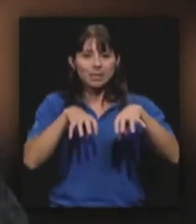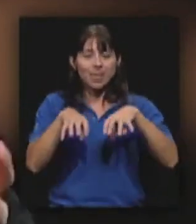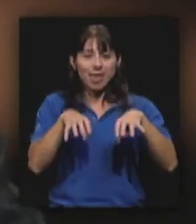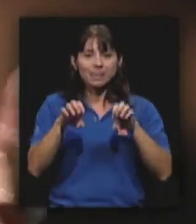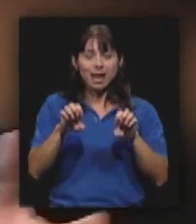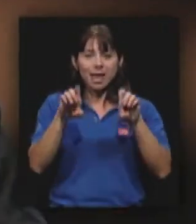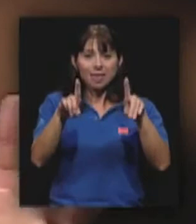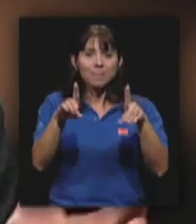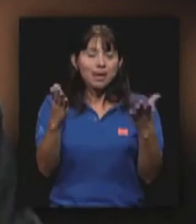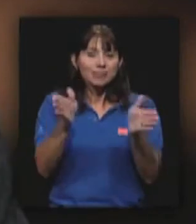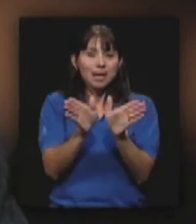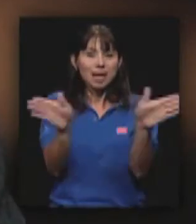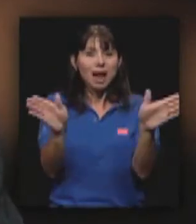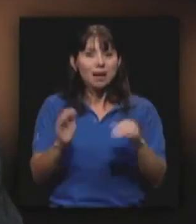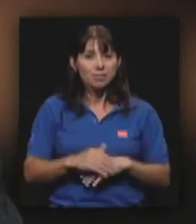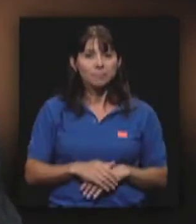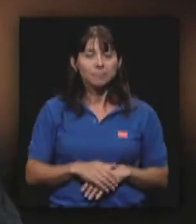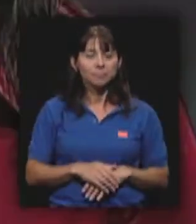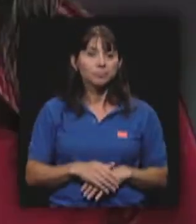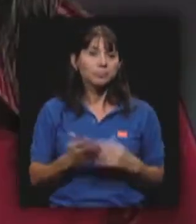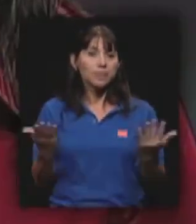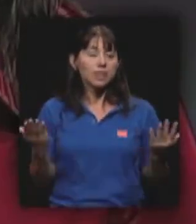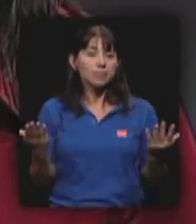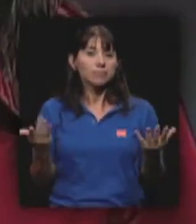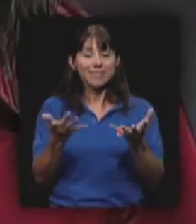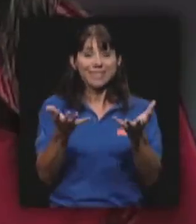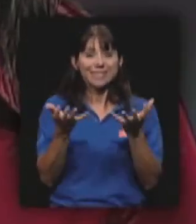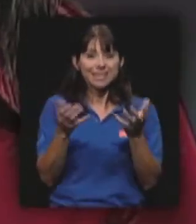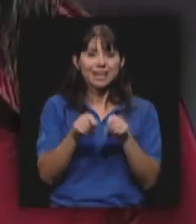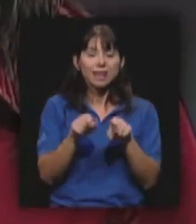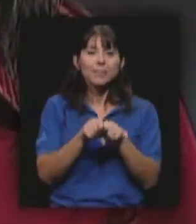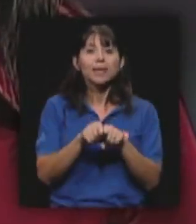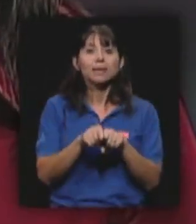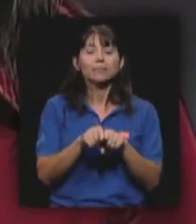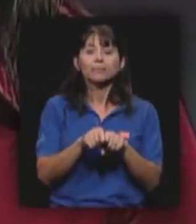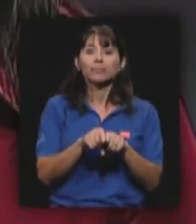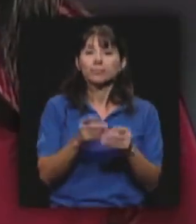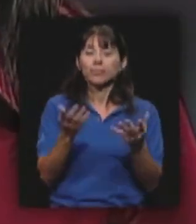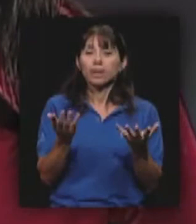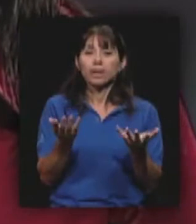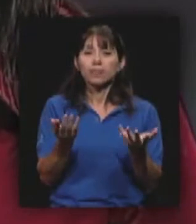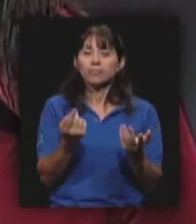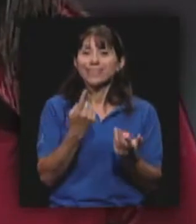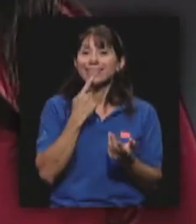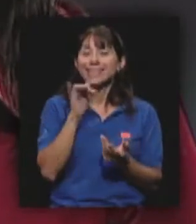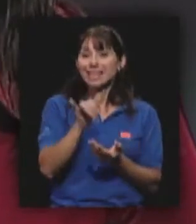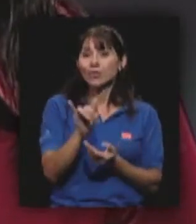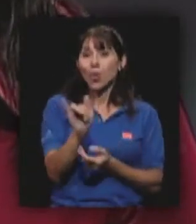académicas en general. Y quisiera también dar esto como una